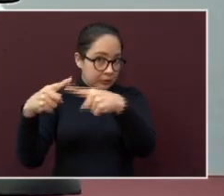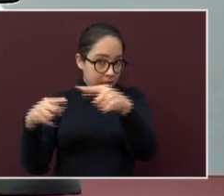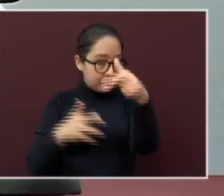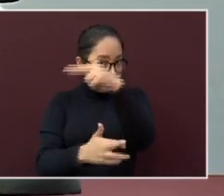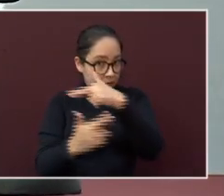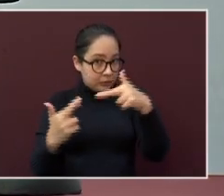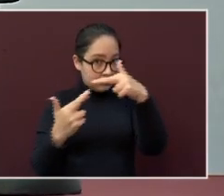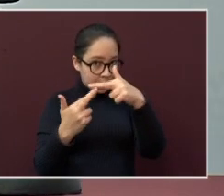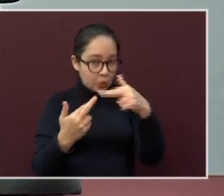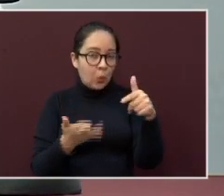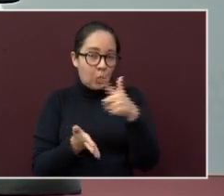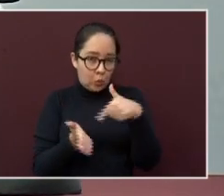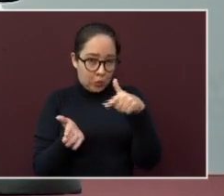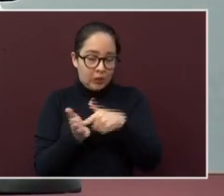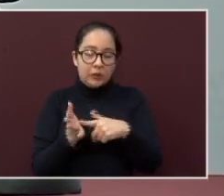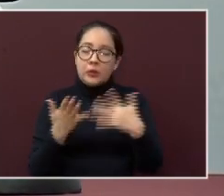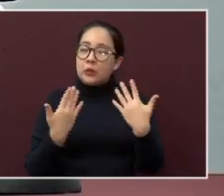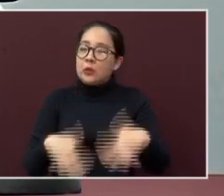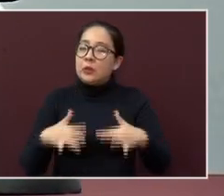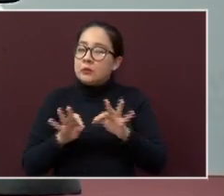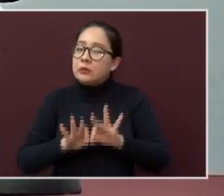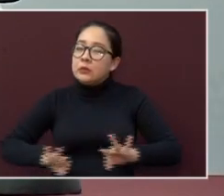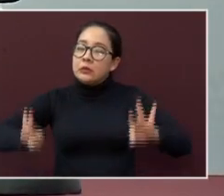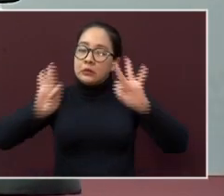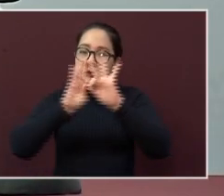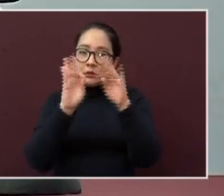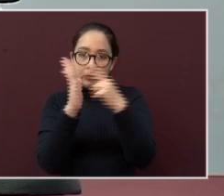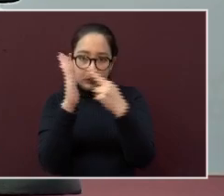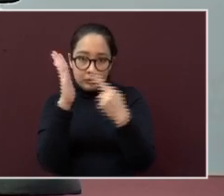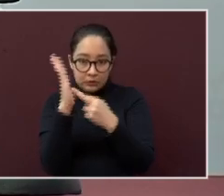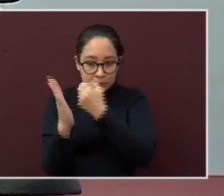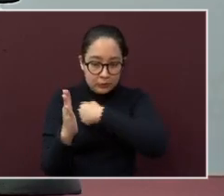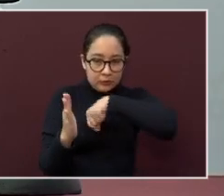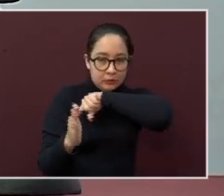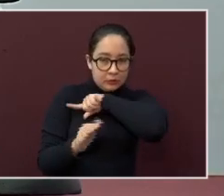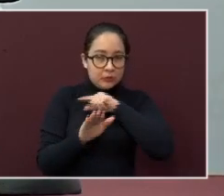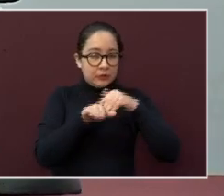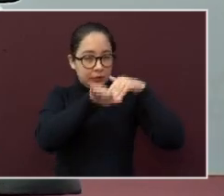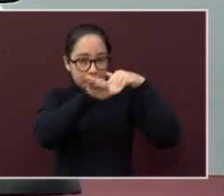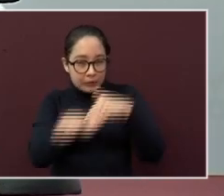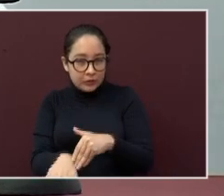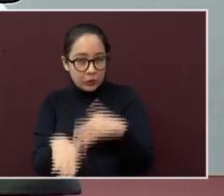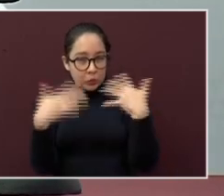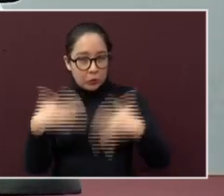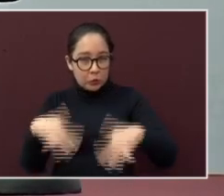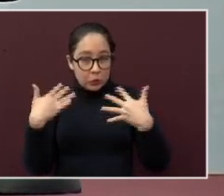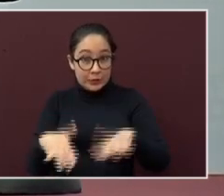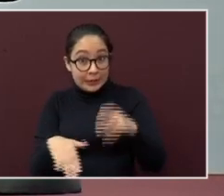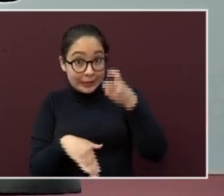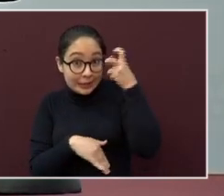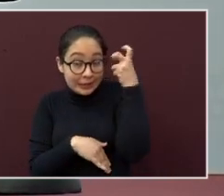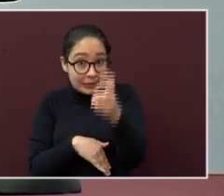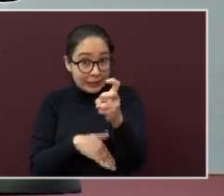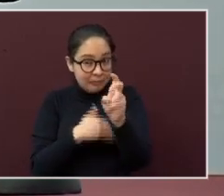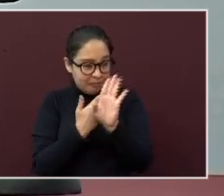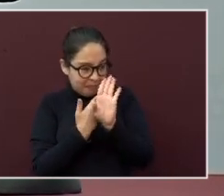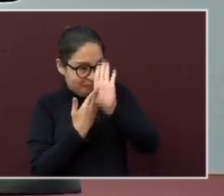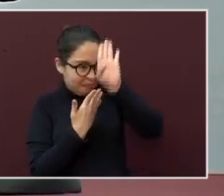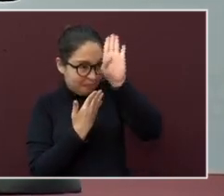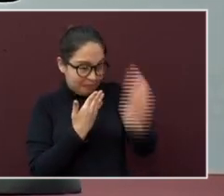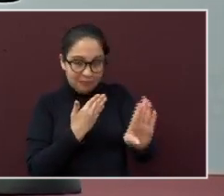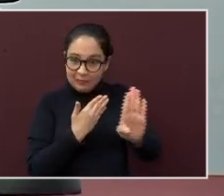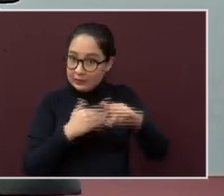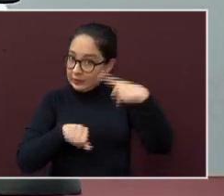Y lo más importante, que no descuiden las medidas de protección sanitaria. Es su escudo para la defensa, para no